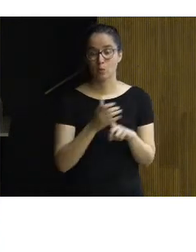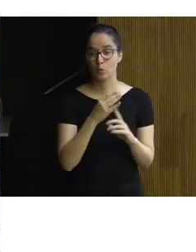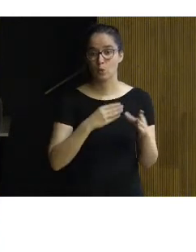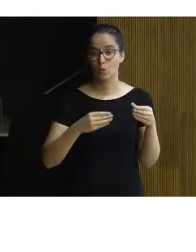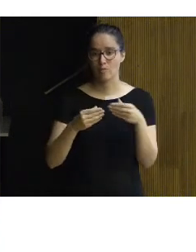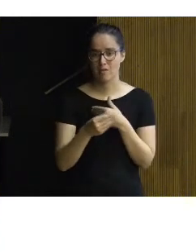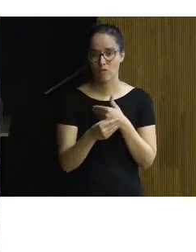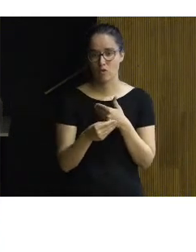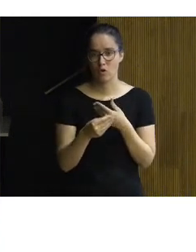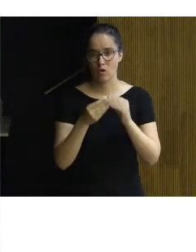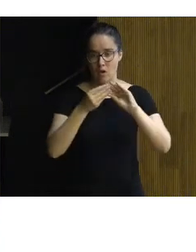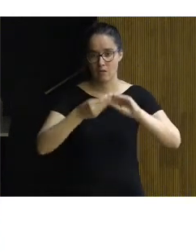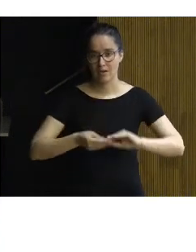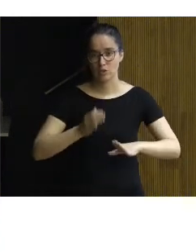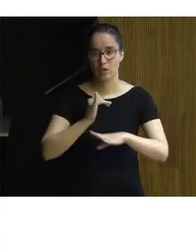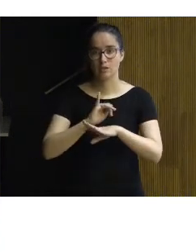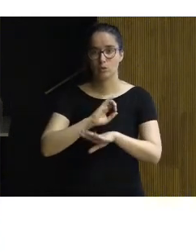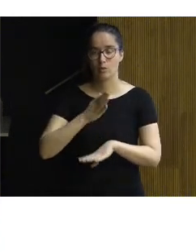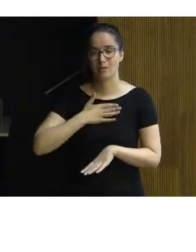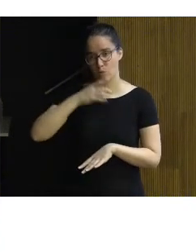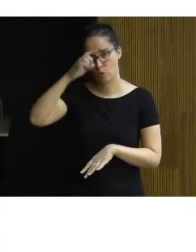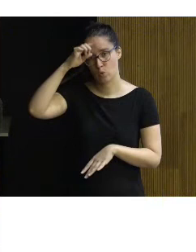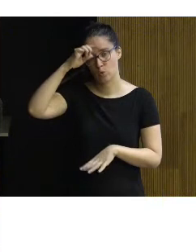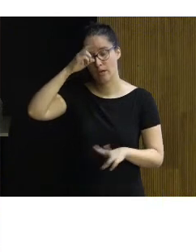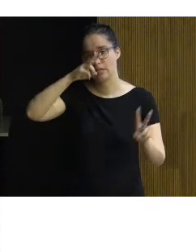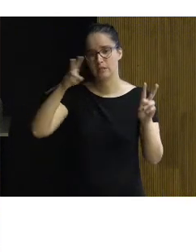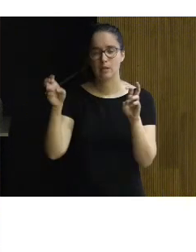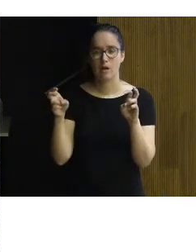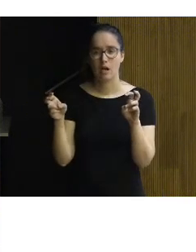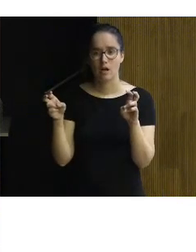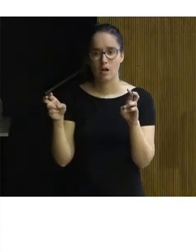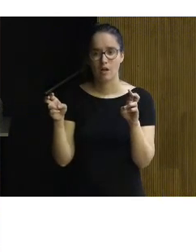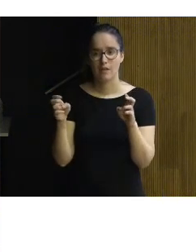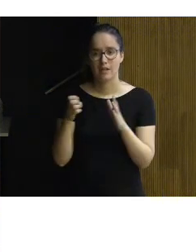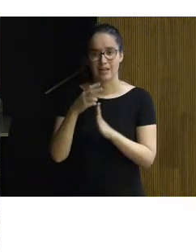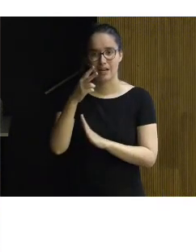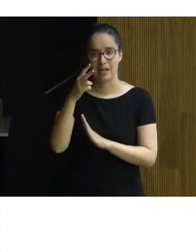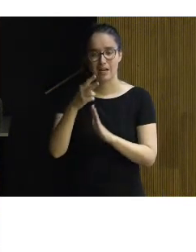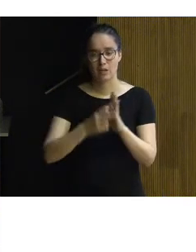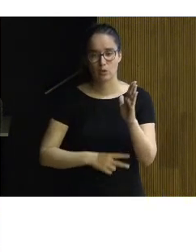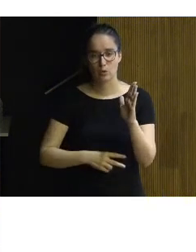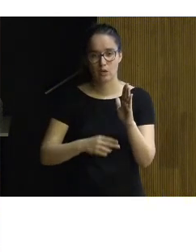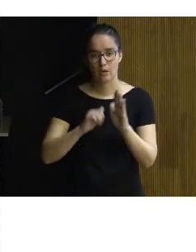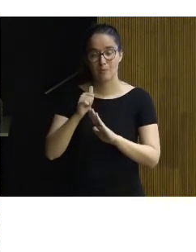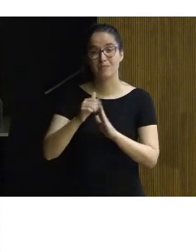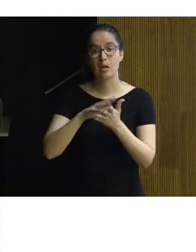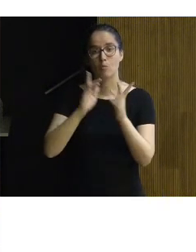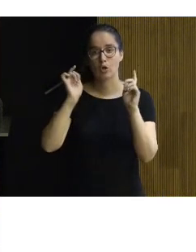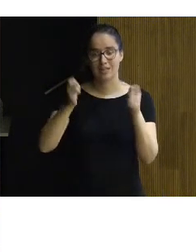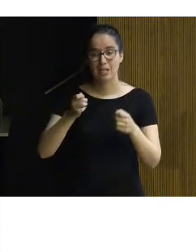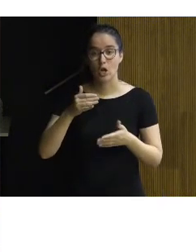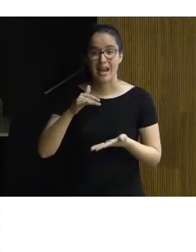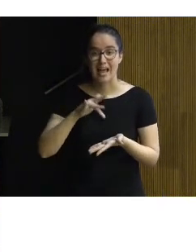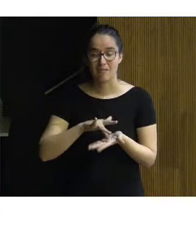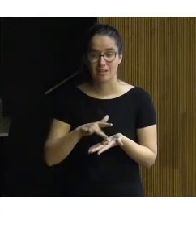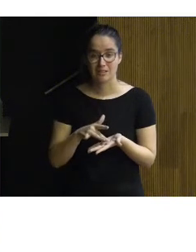documento que había hecho el el instituto de patrimonio cultural sobre la lectura de los paramentos del monasterio la fecha